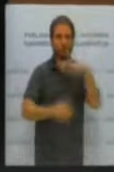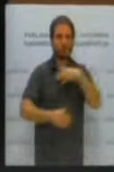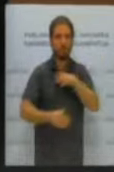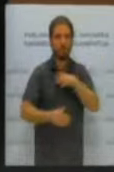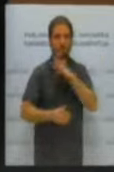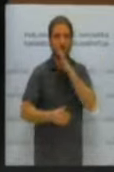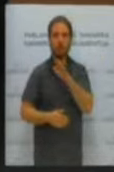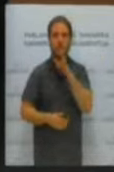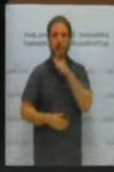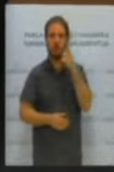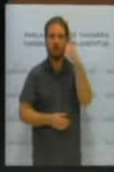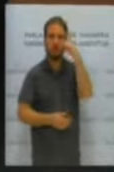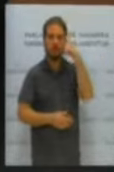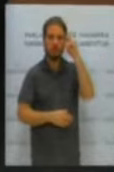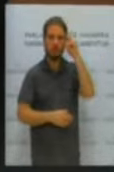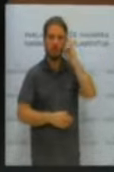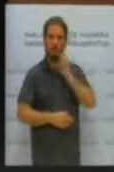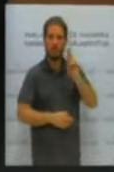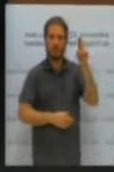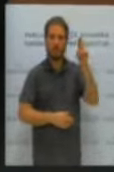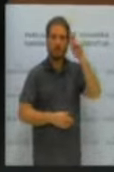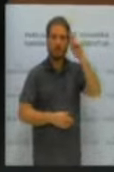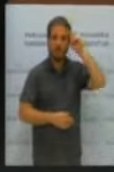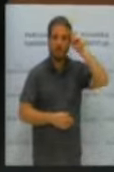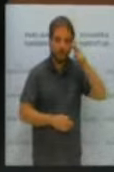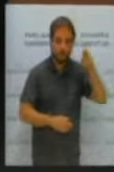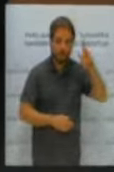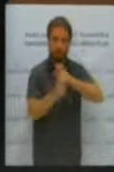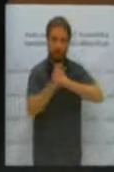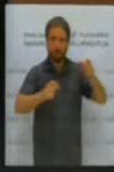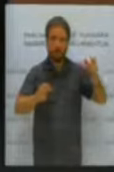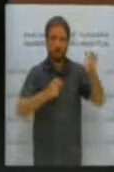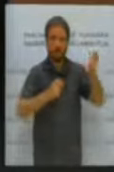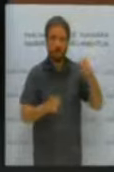de las personas que sufrieron su represión.